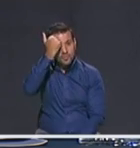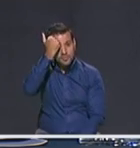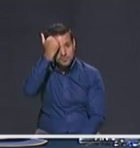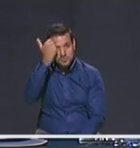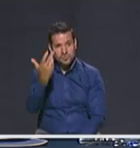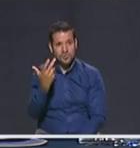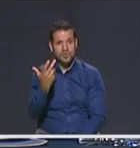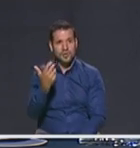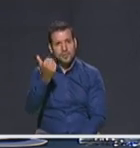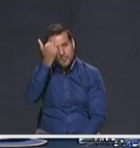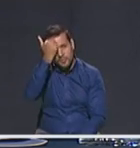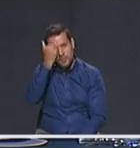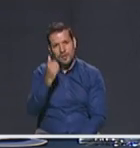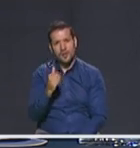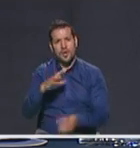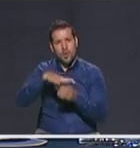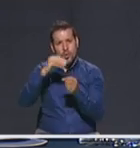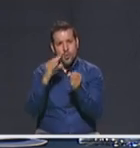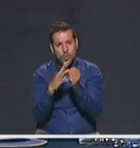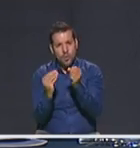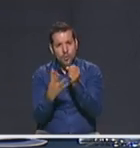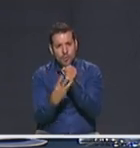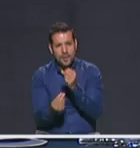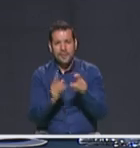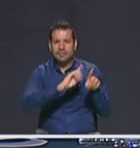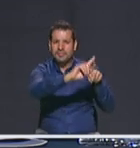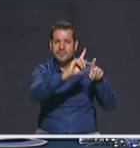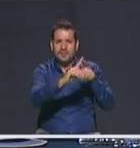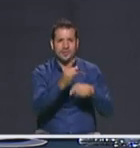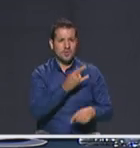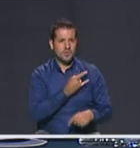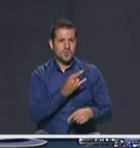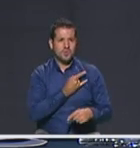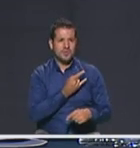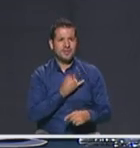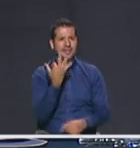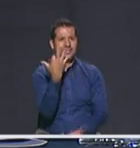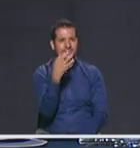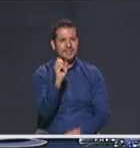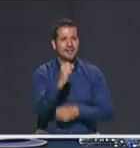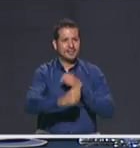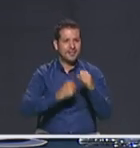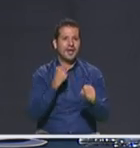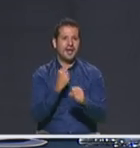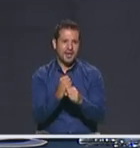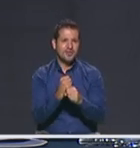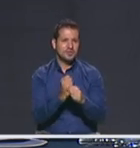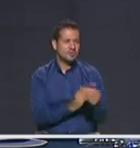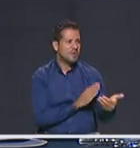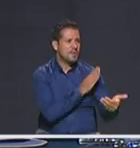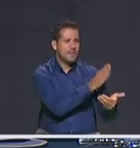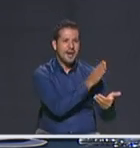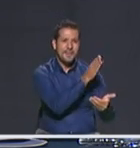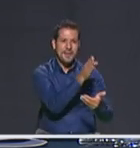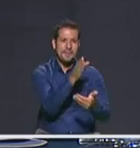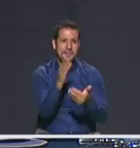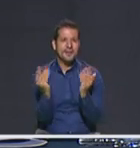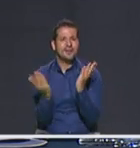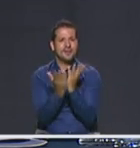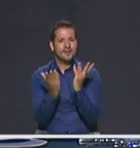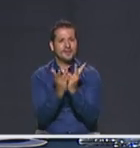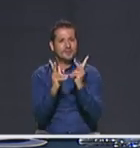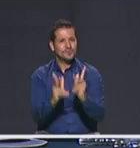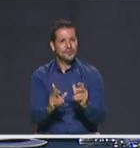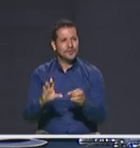profesora titular de la UPB y de otras universidades y llevo 30 años recorriendo y estudiando esta ciudad.